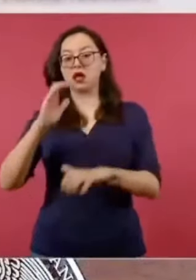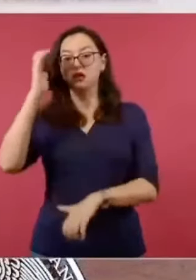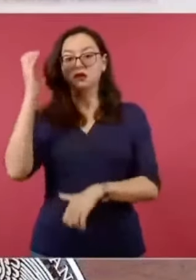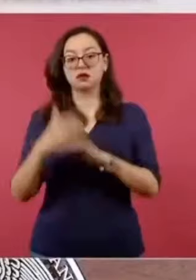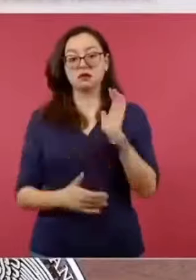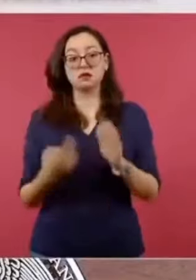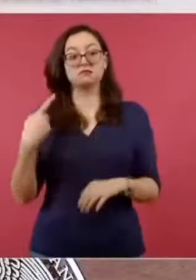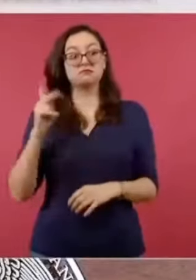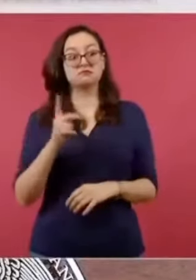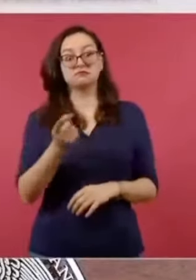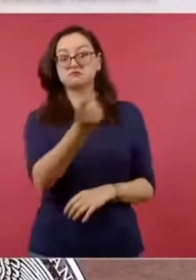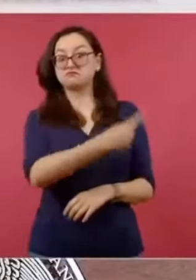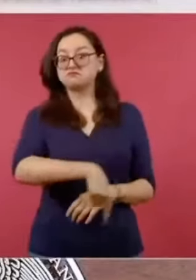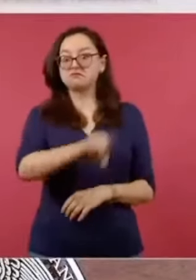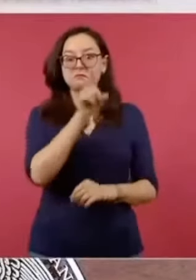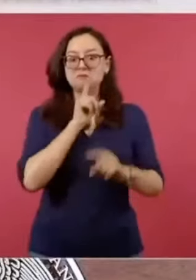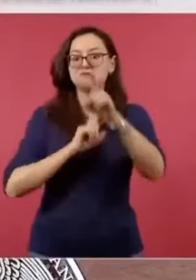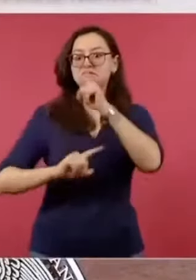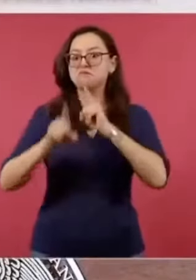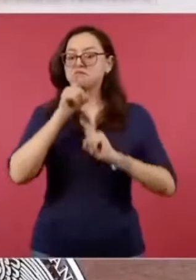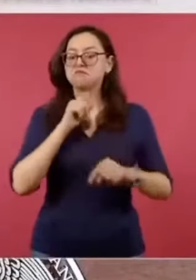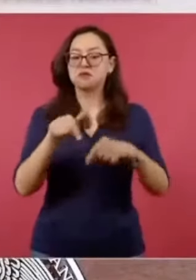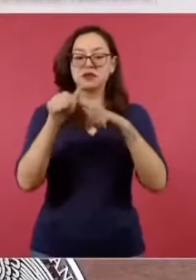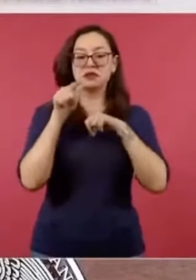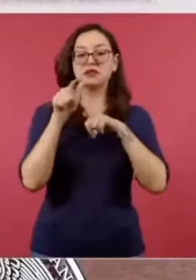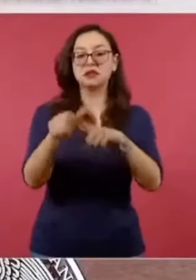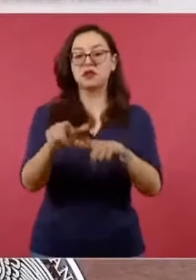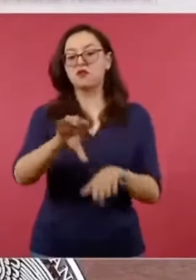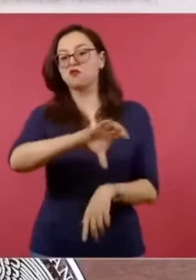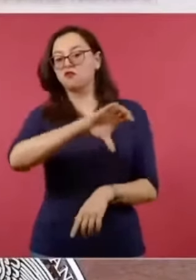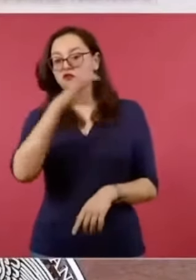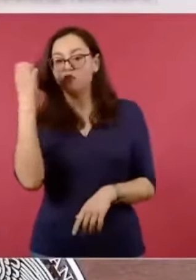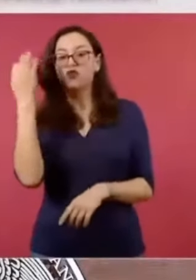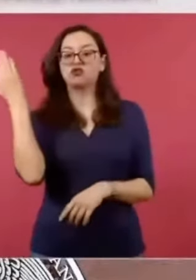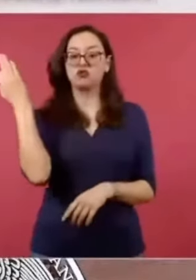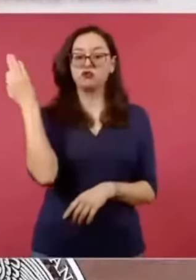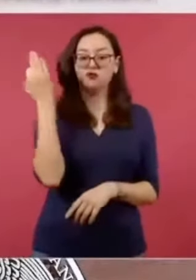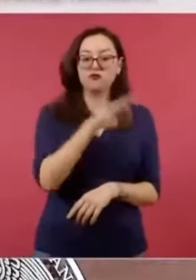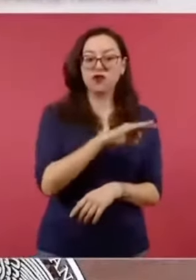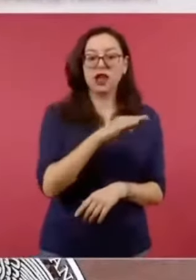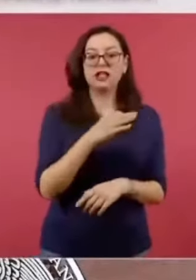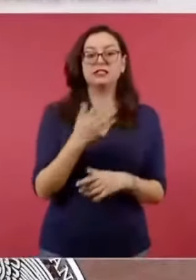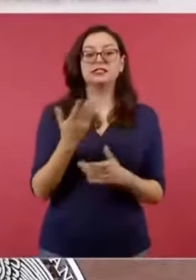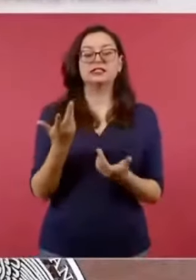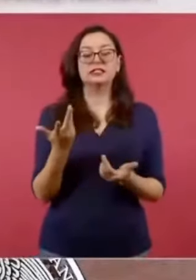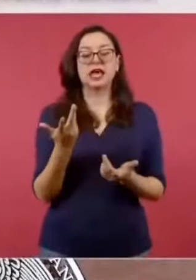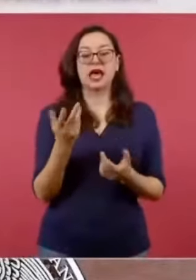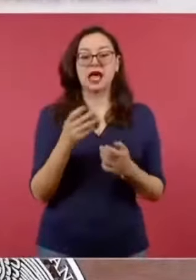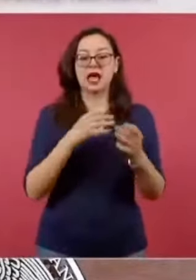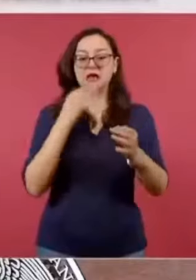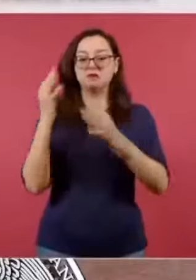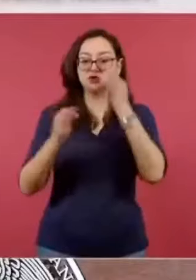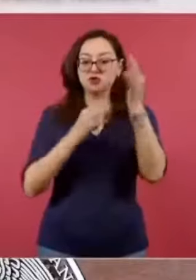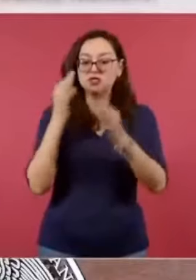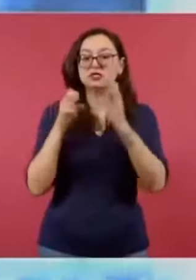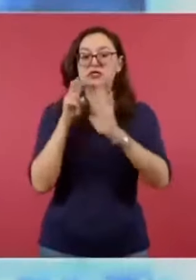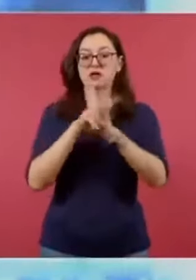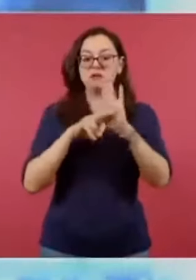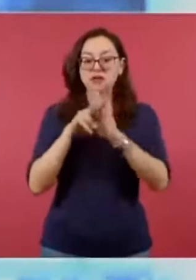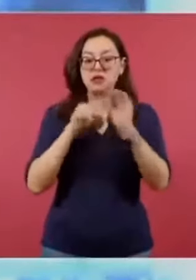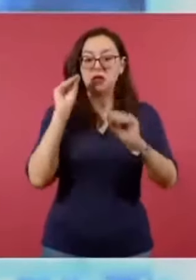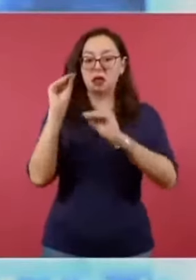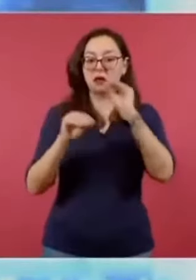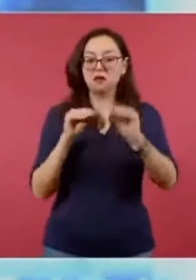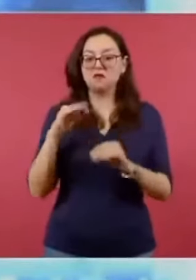postizas, ni en videos adulterados o editados con mala fe, como el que estamos viendo. Hay que decir no